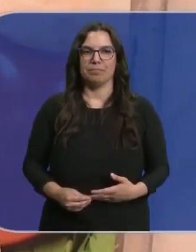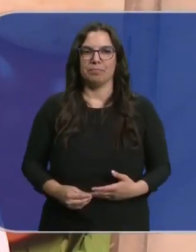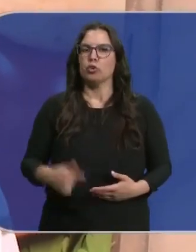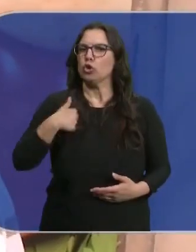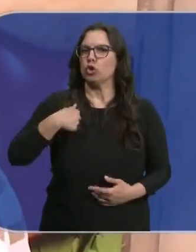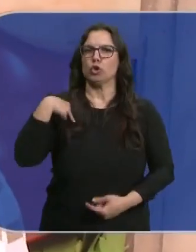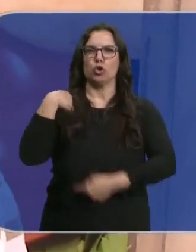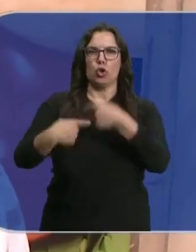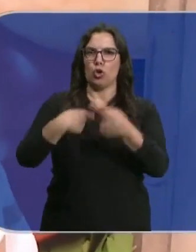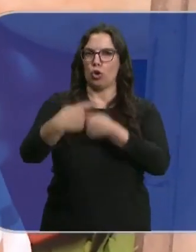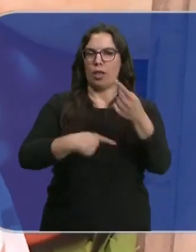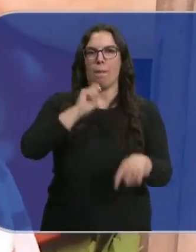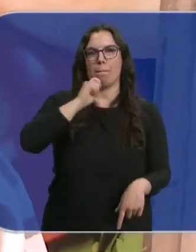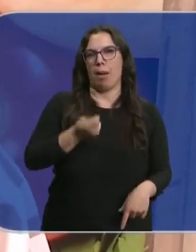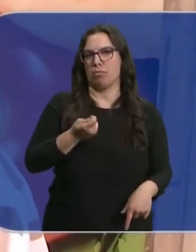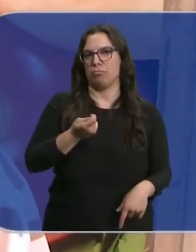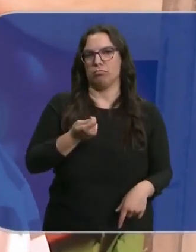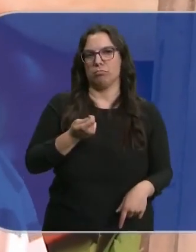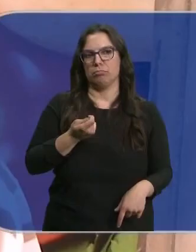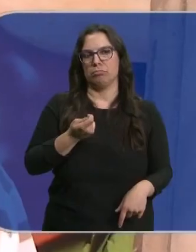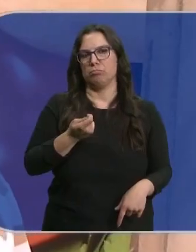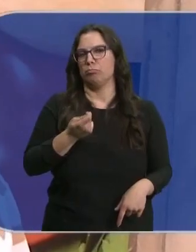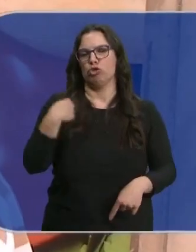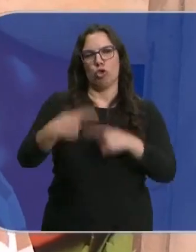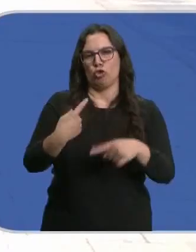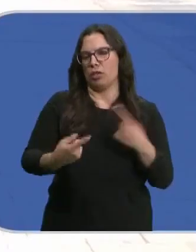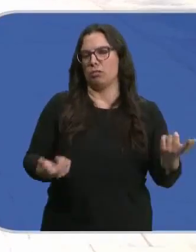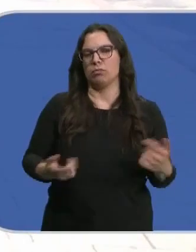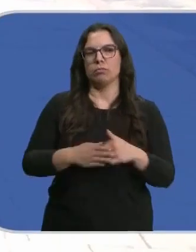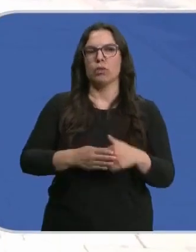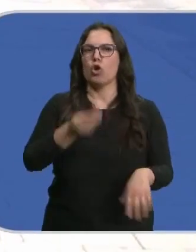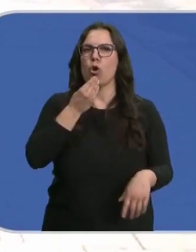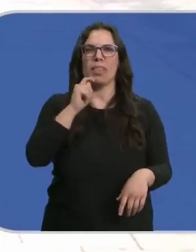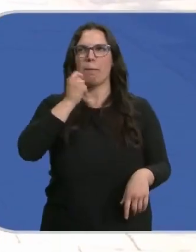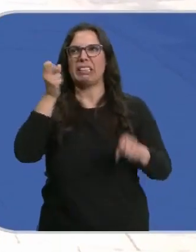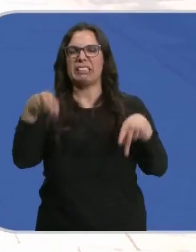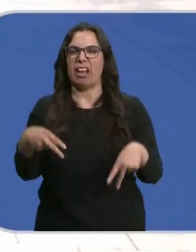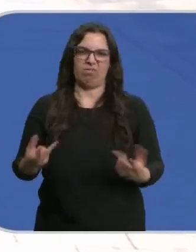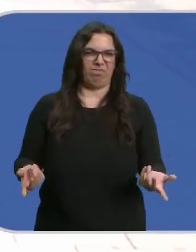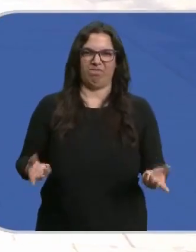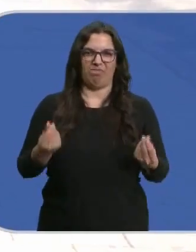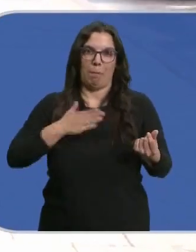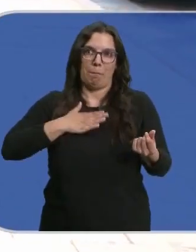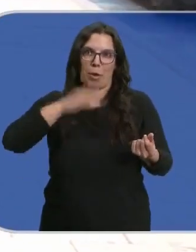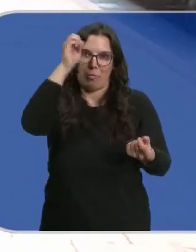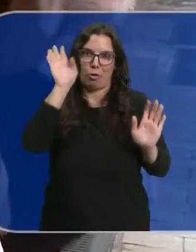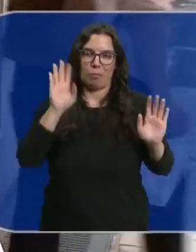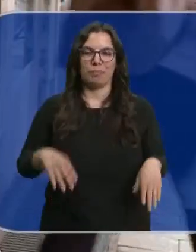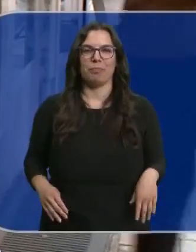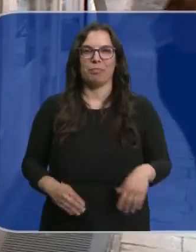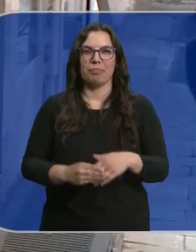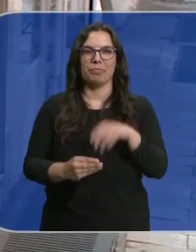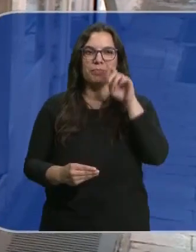Yo todos los días como con pan, más o menos, pero todos los días. La comida sin pan no es comida, para mí, por lo menos.